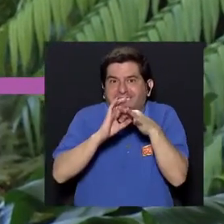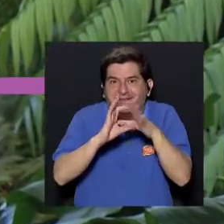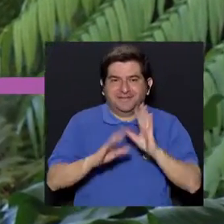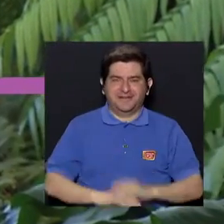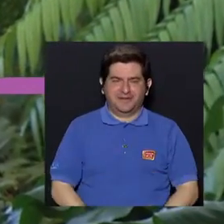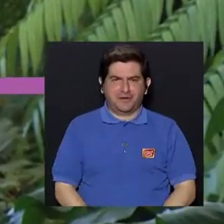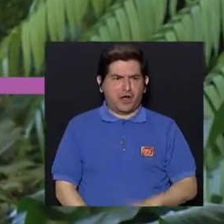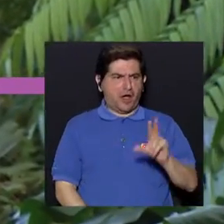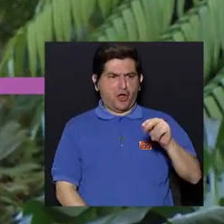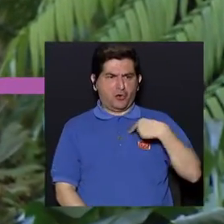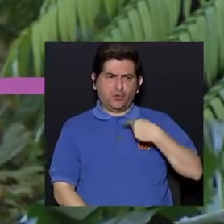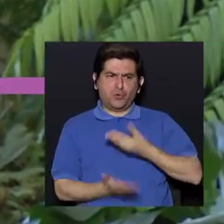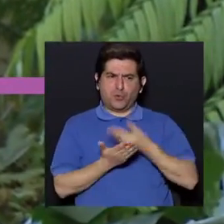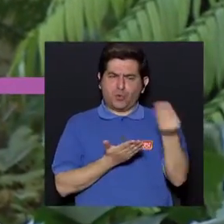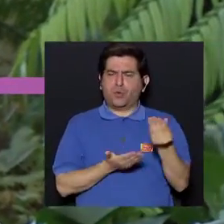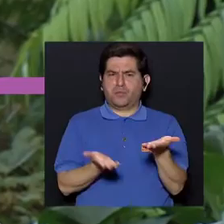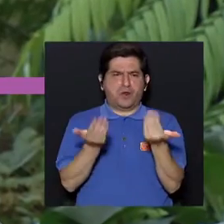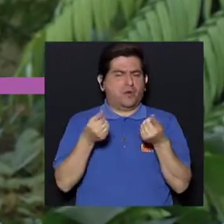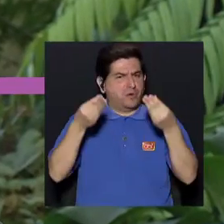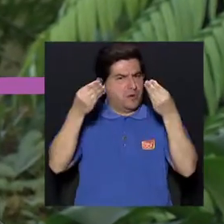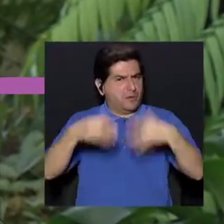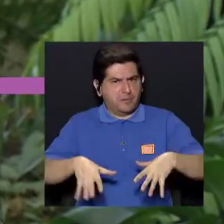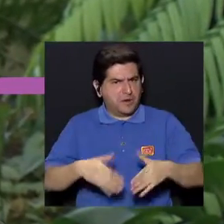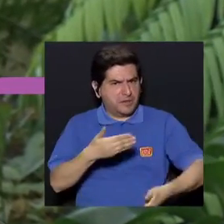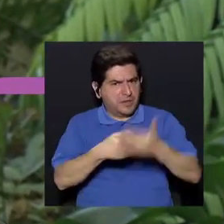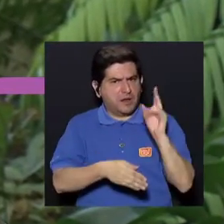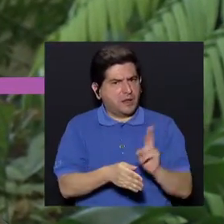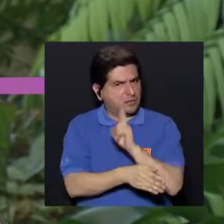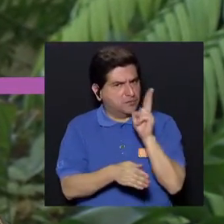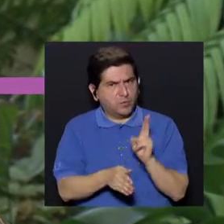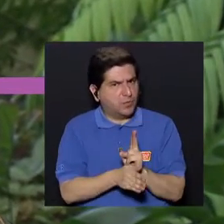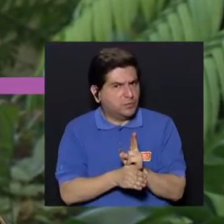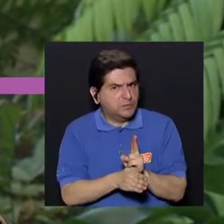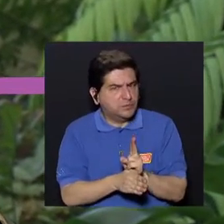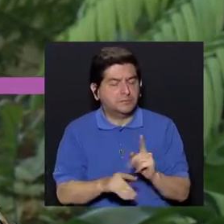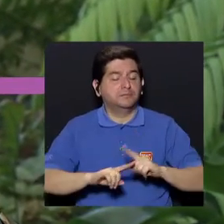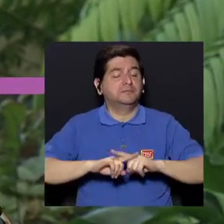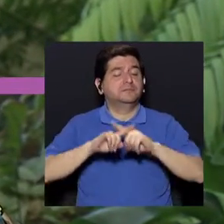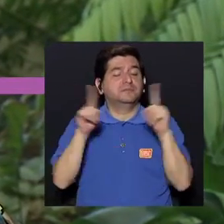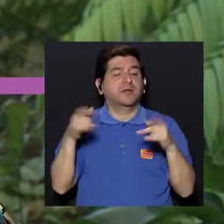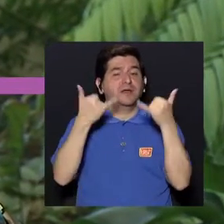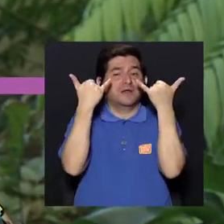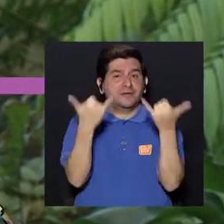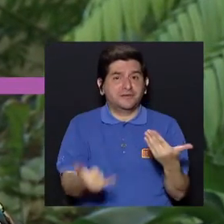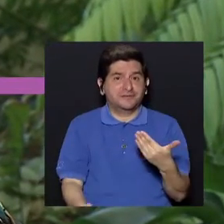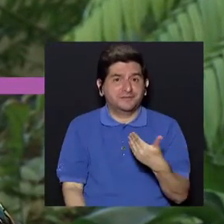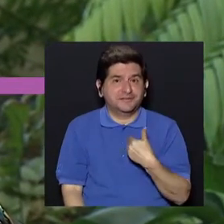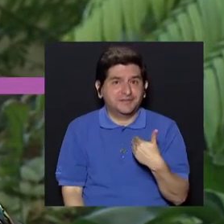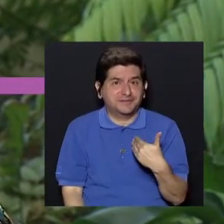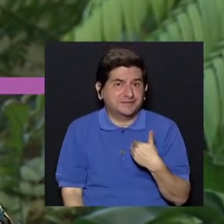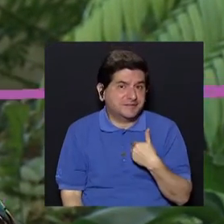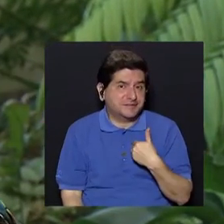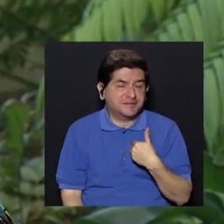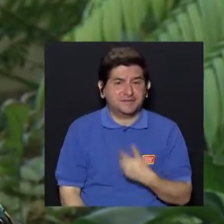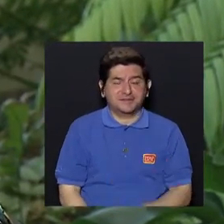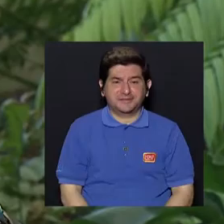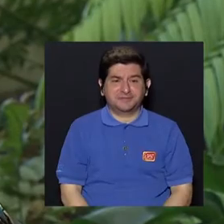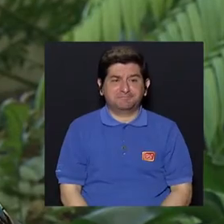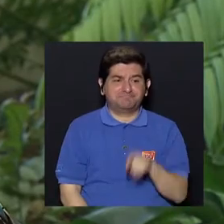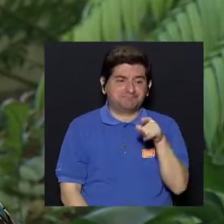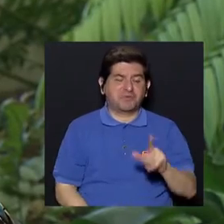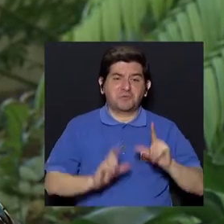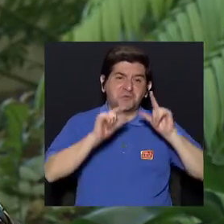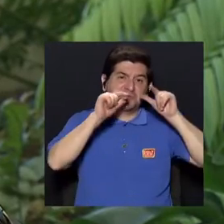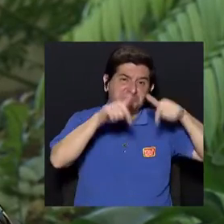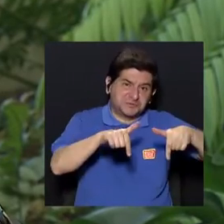A dinero. Ah, bueno, no, y yo compré algo y no quiero que se me descomponga antes de su uso. Pero cuando ya lo tenemos, ya de